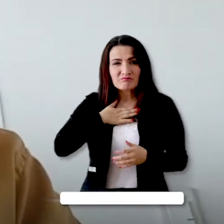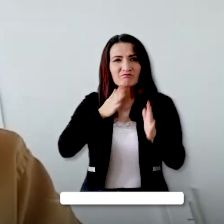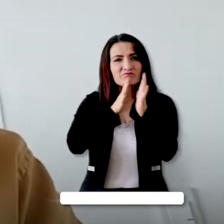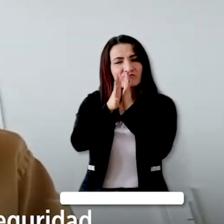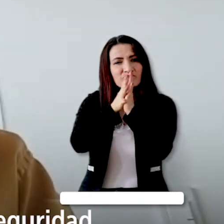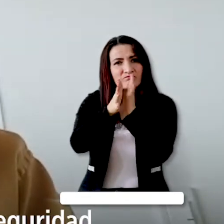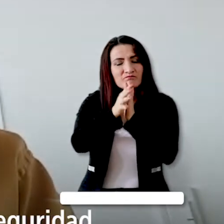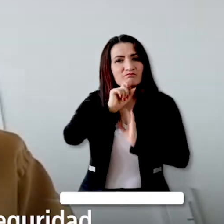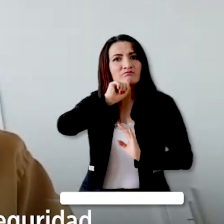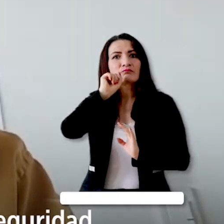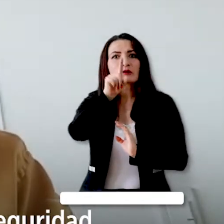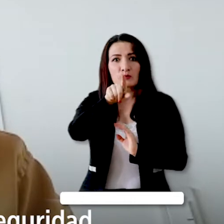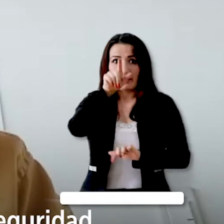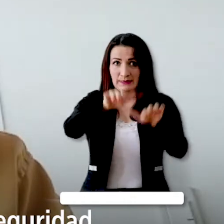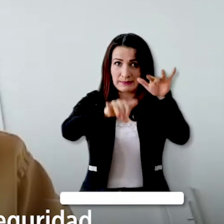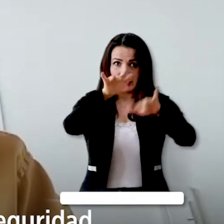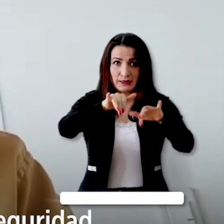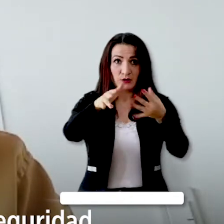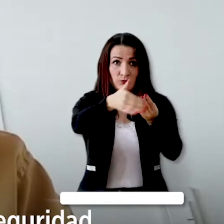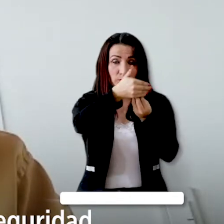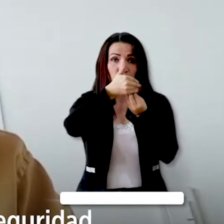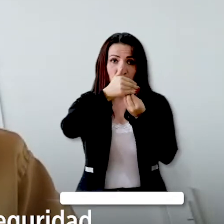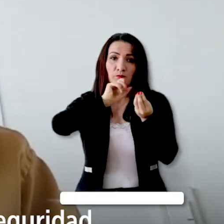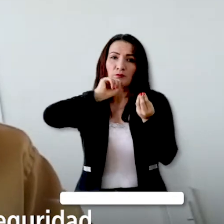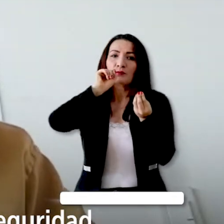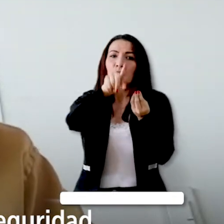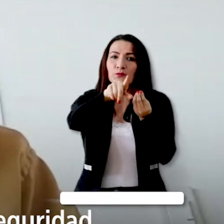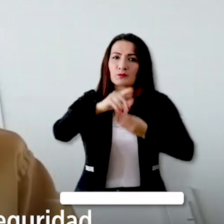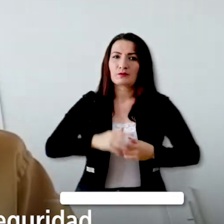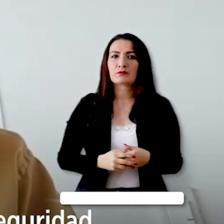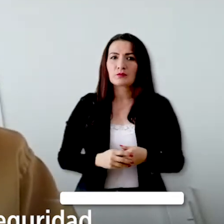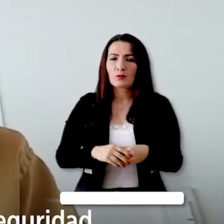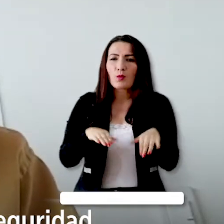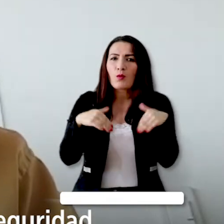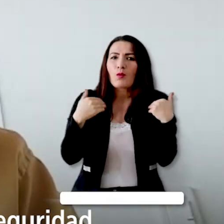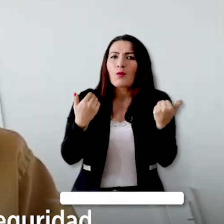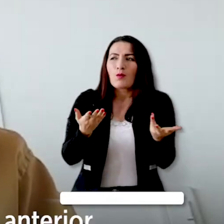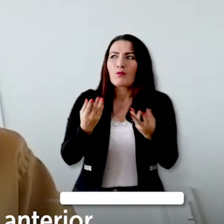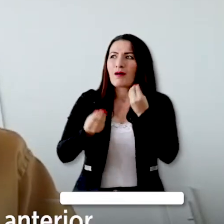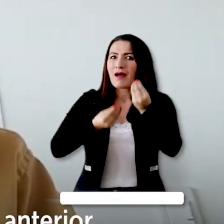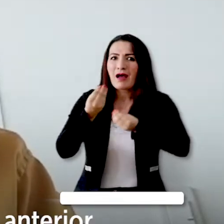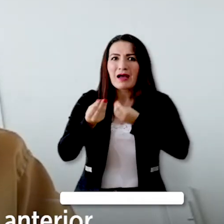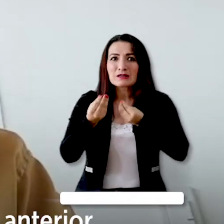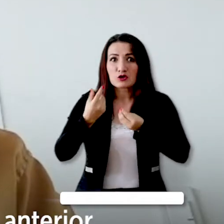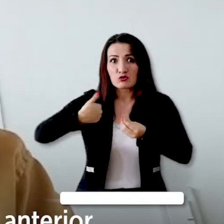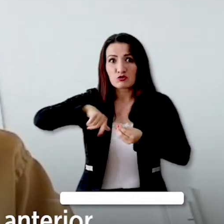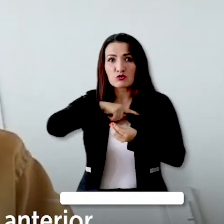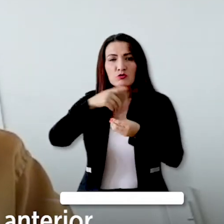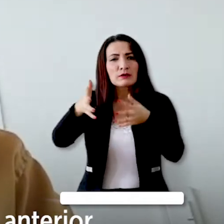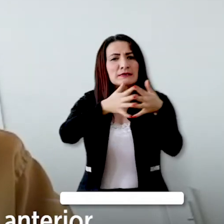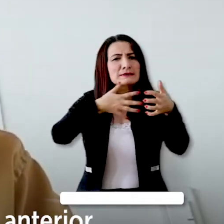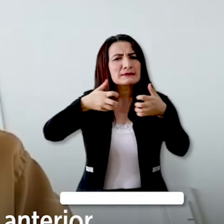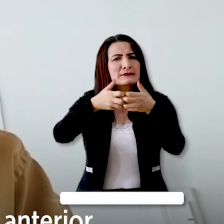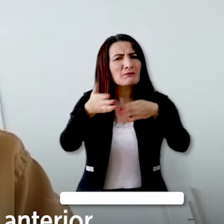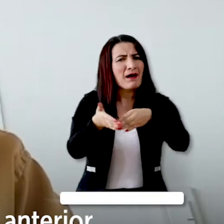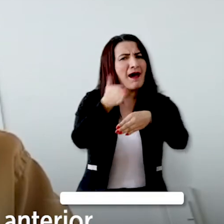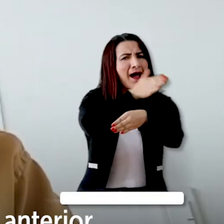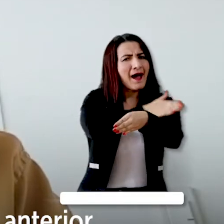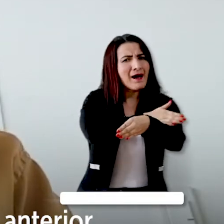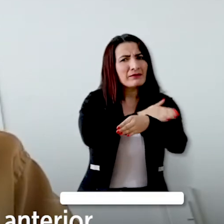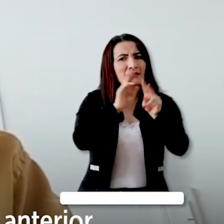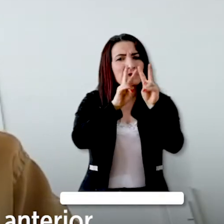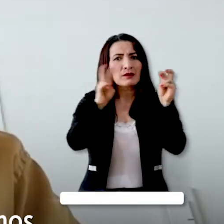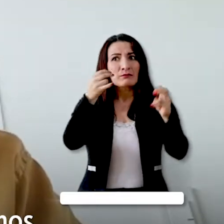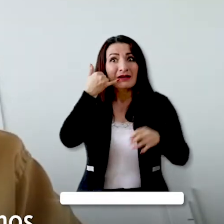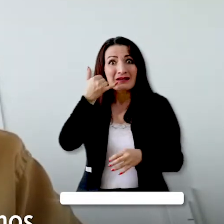Me gustaría saber, señor Secretario de Seguridad, cómo haríamos para volver al sistema